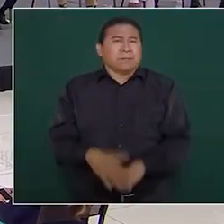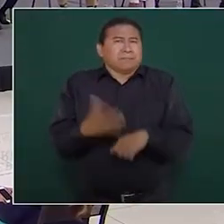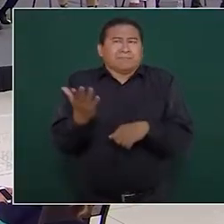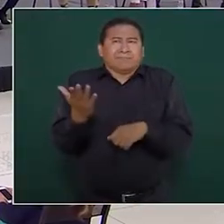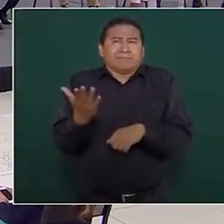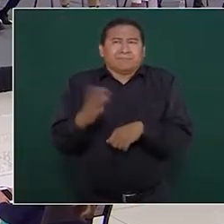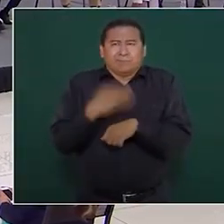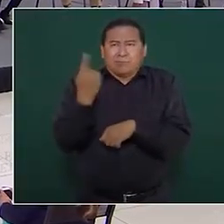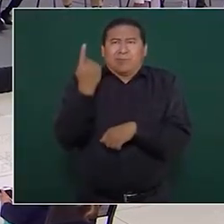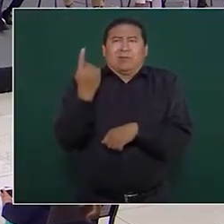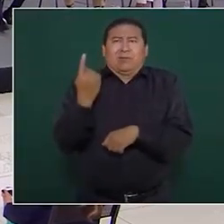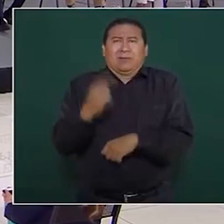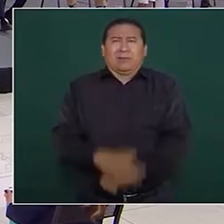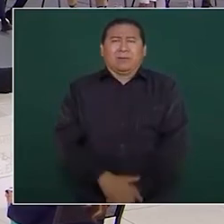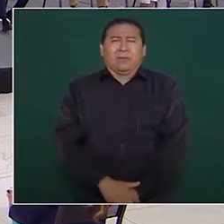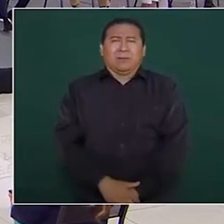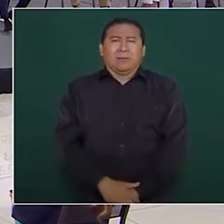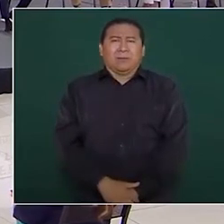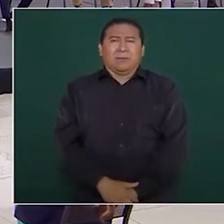aquí